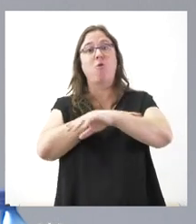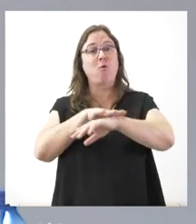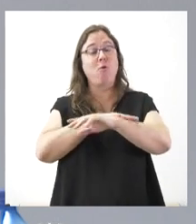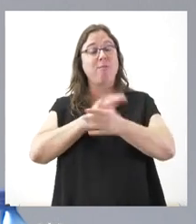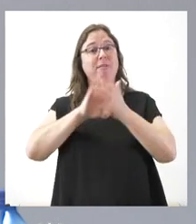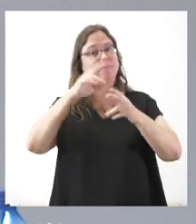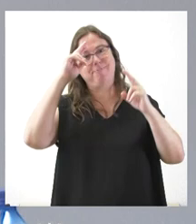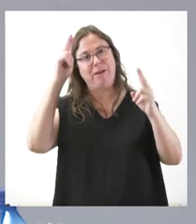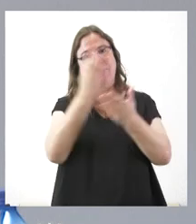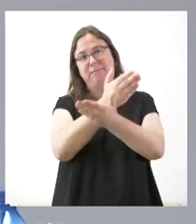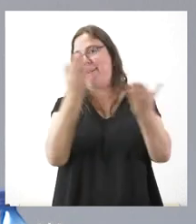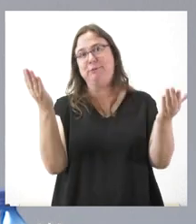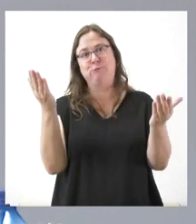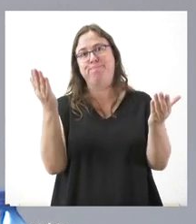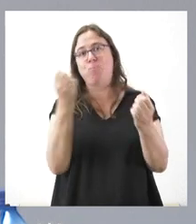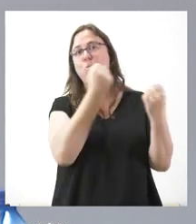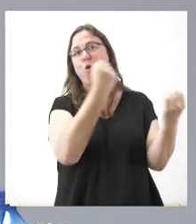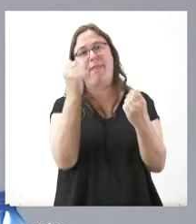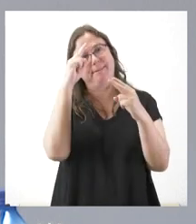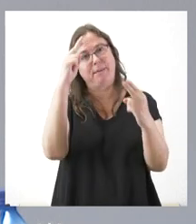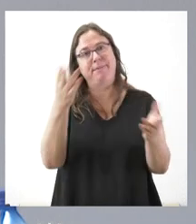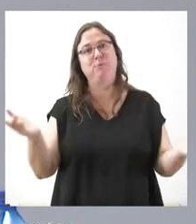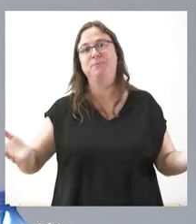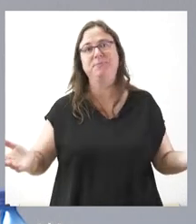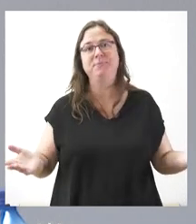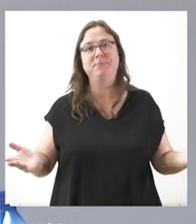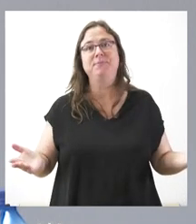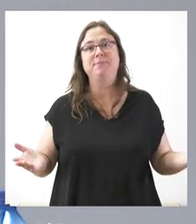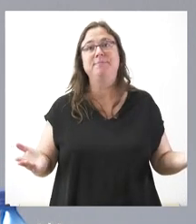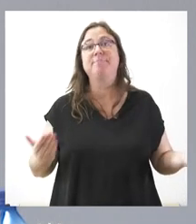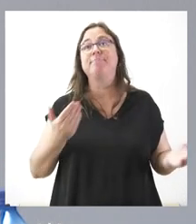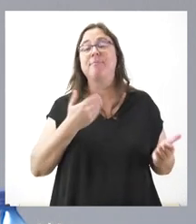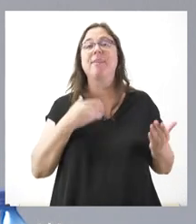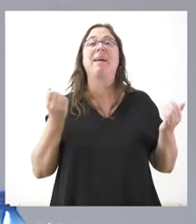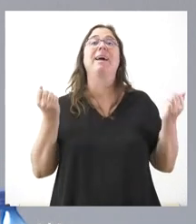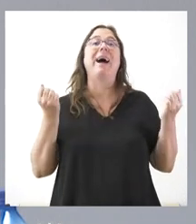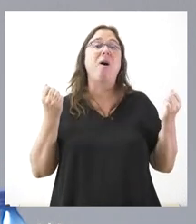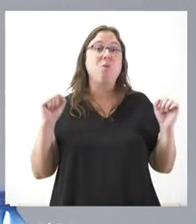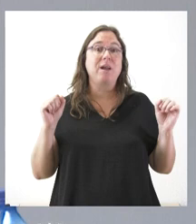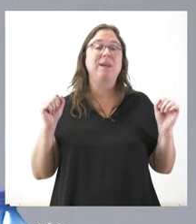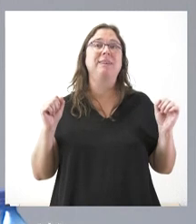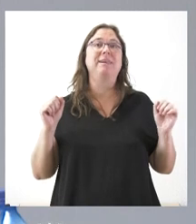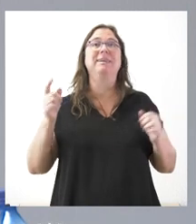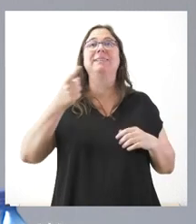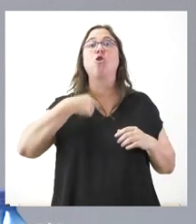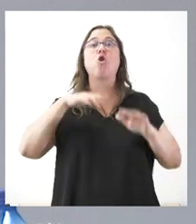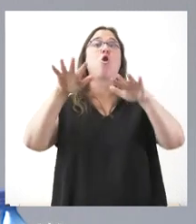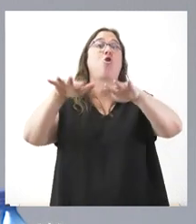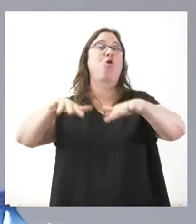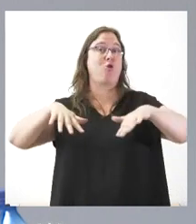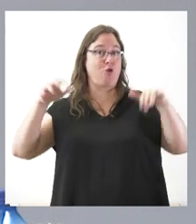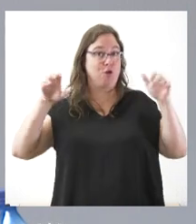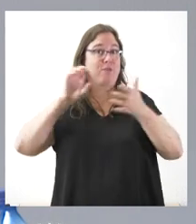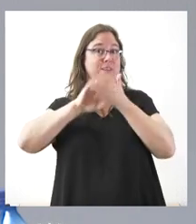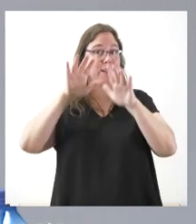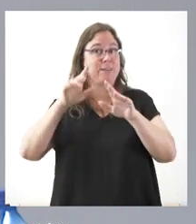respetuoso con el resto de los poderes y, muy al contrario, si acaso, son las Cortes de Castilla y León quienes